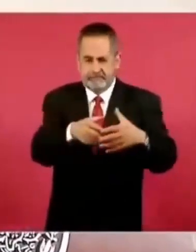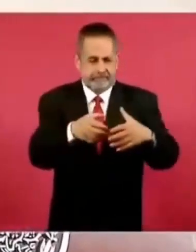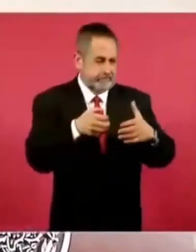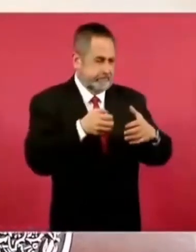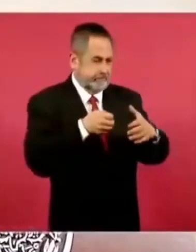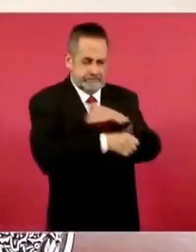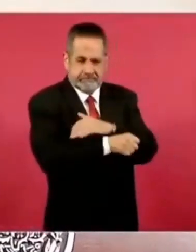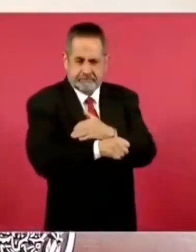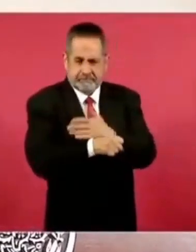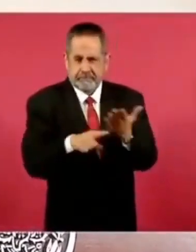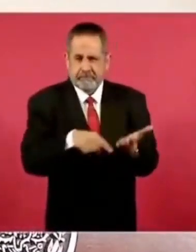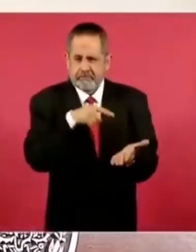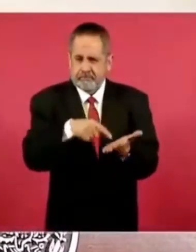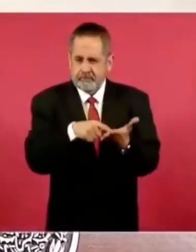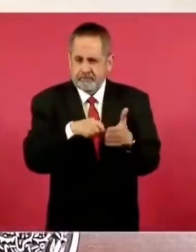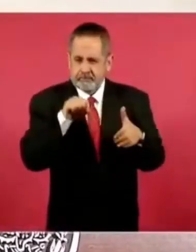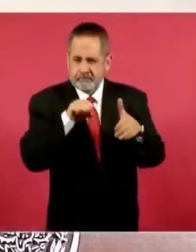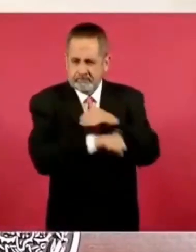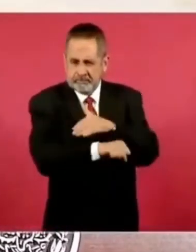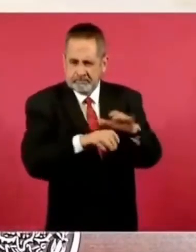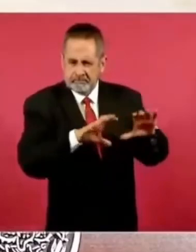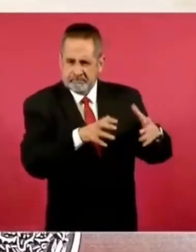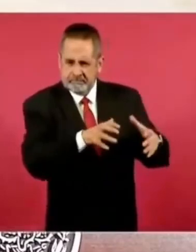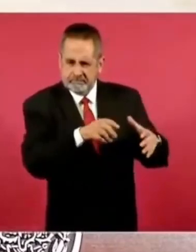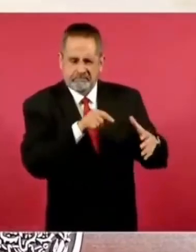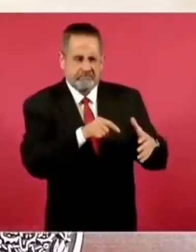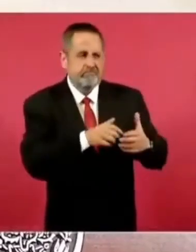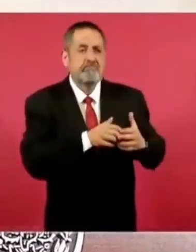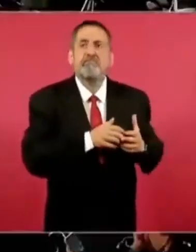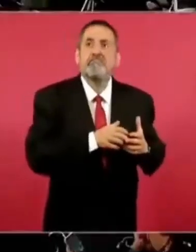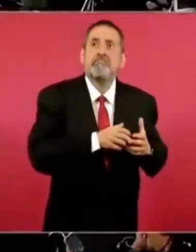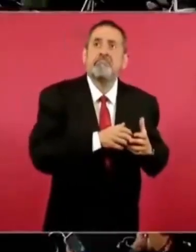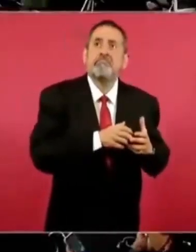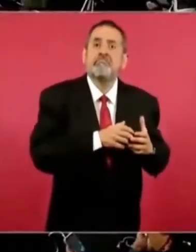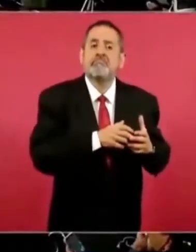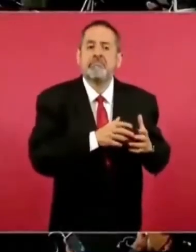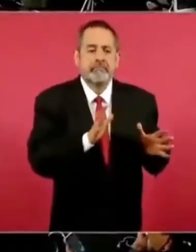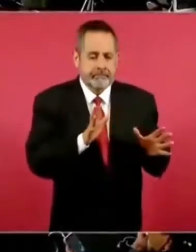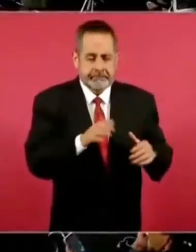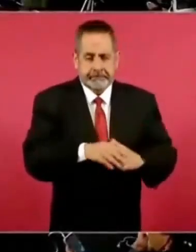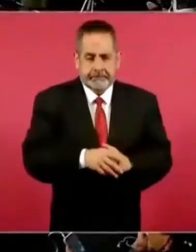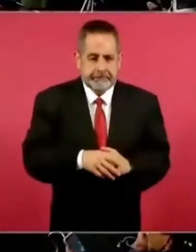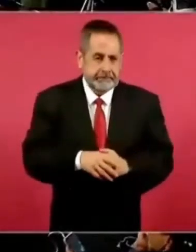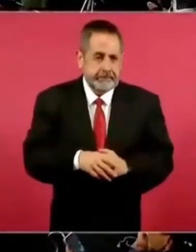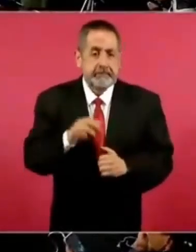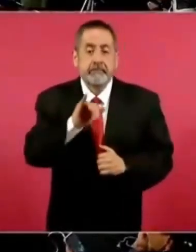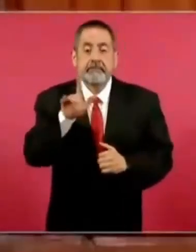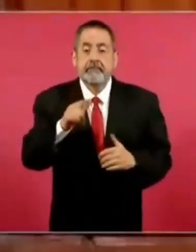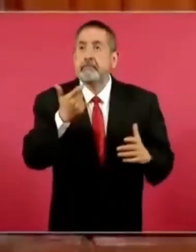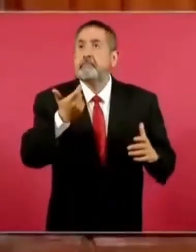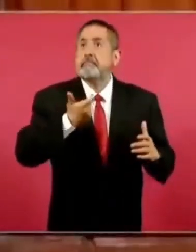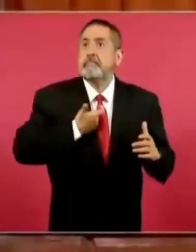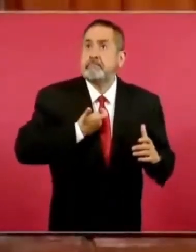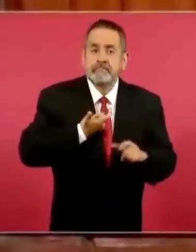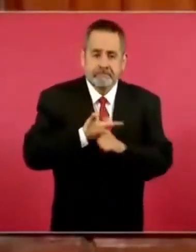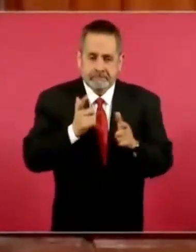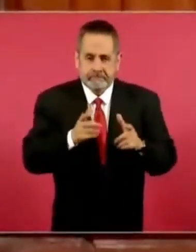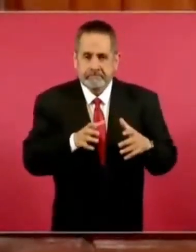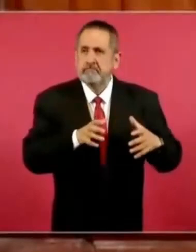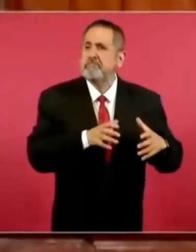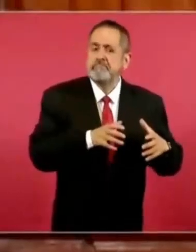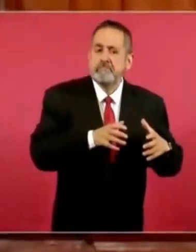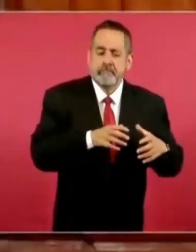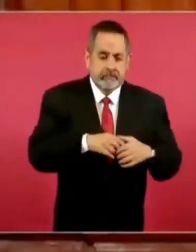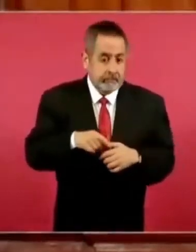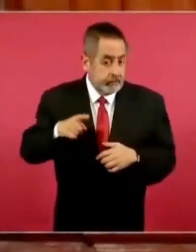y se dio un